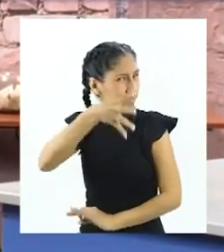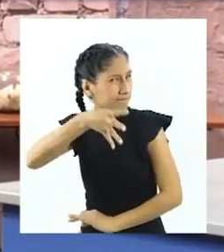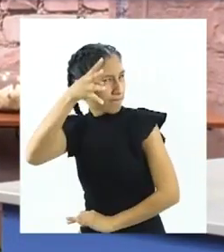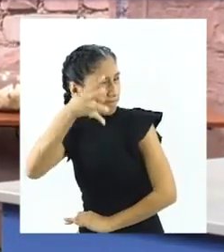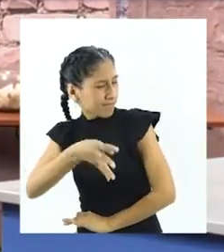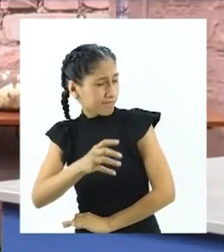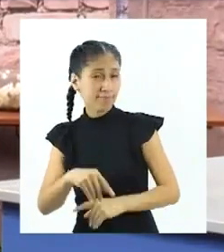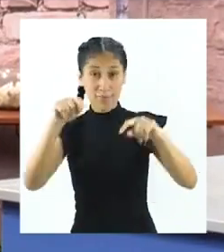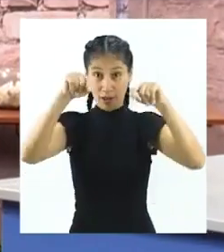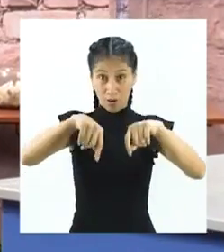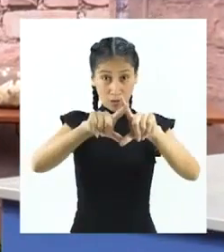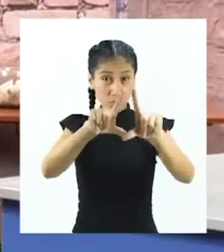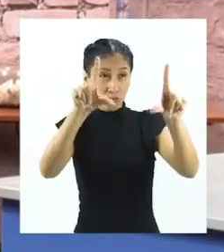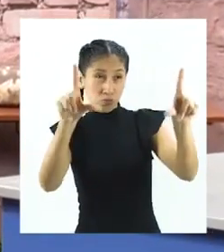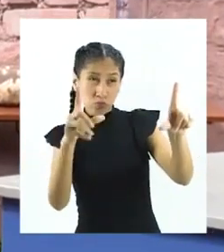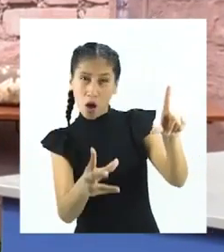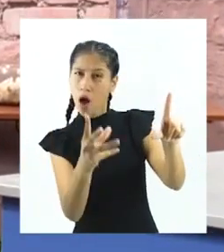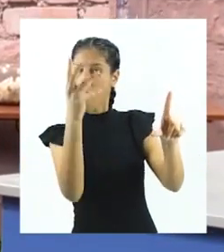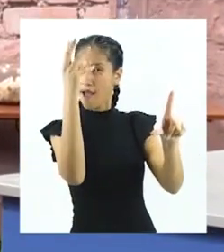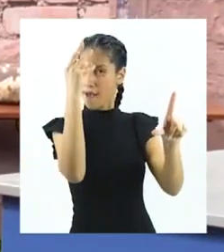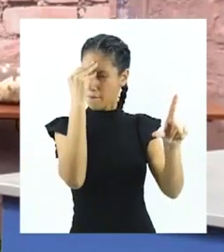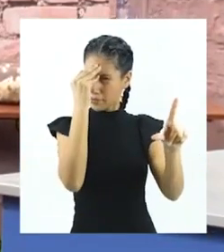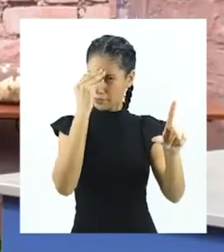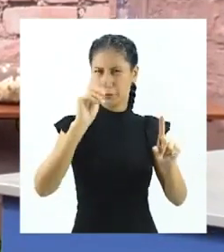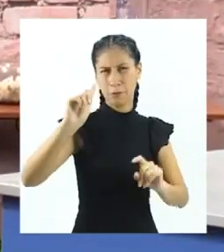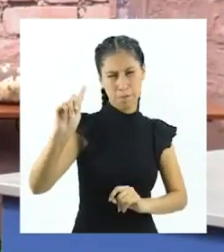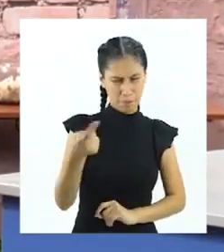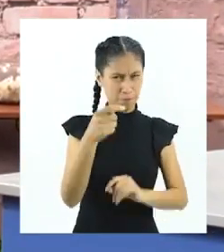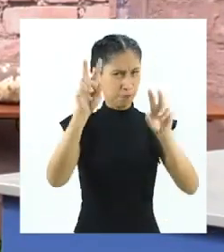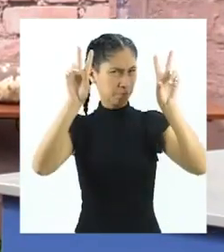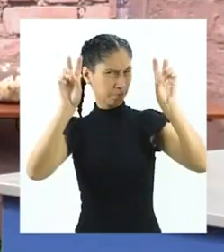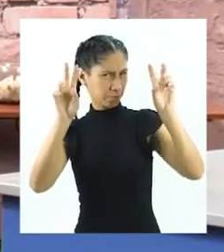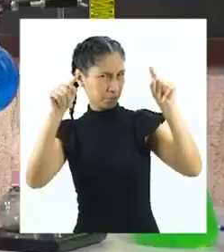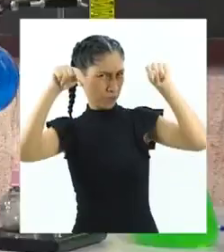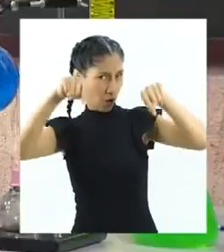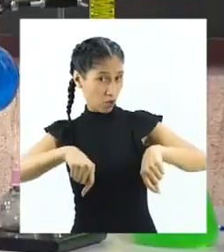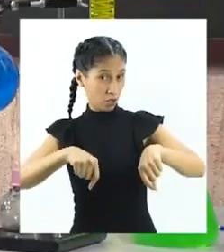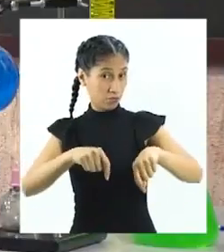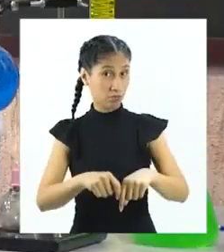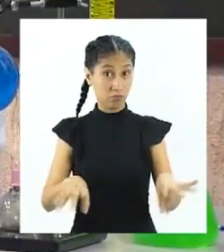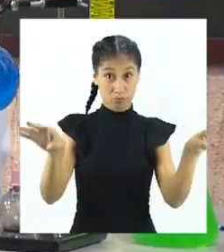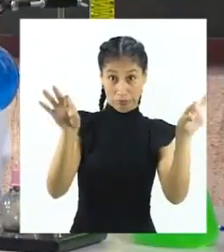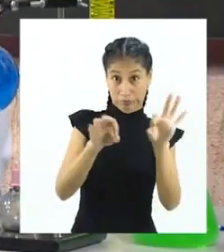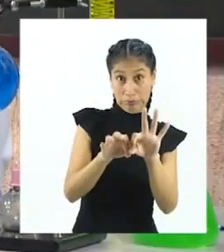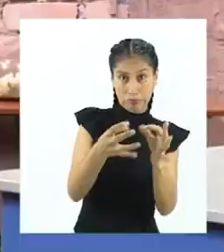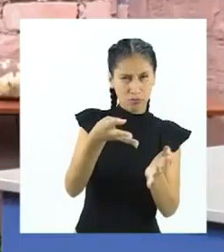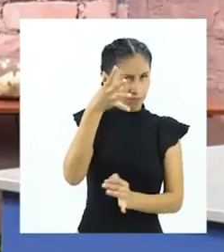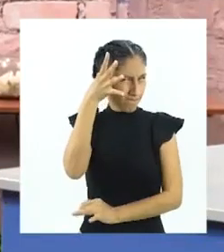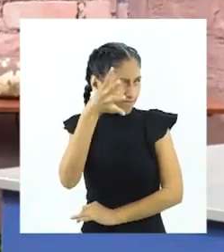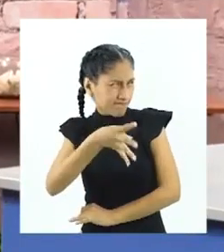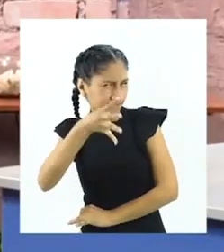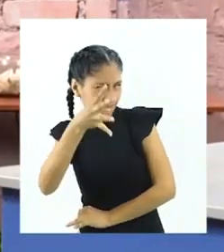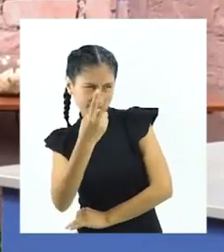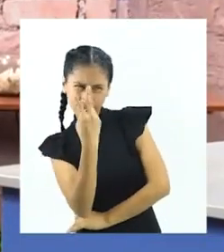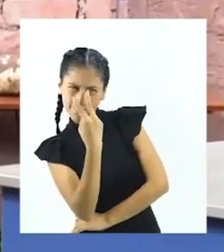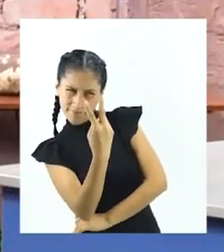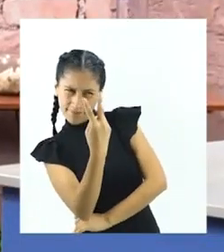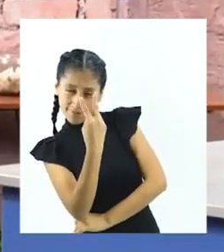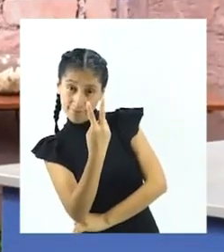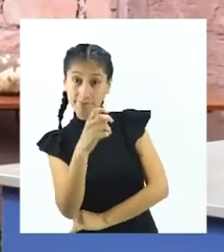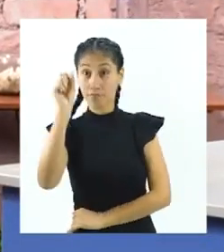y precisamente esta será una primera característica de nuestro tema de hoy. ¿Observar? Sí,